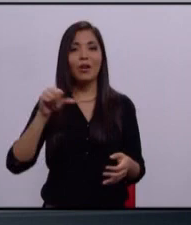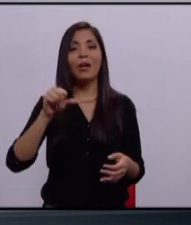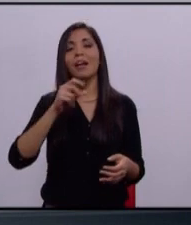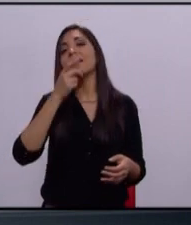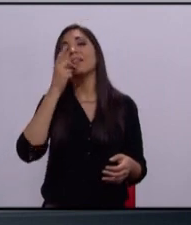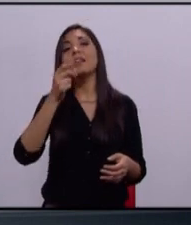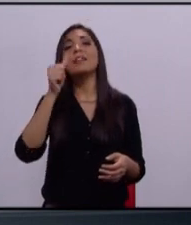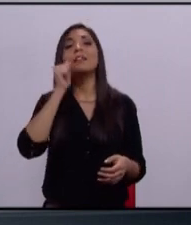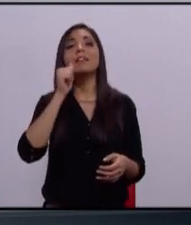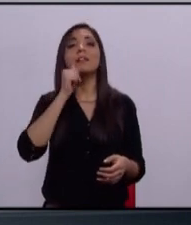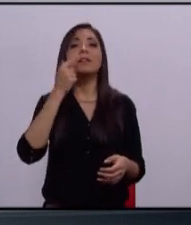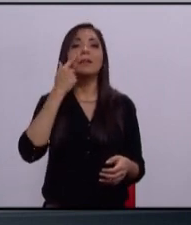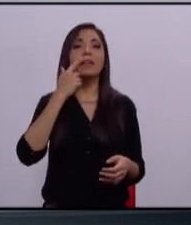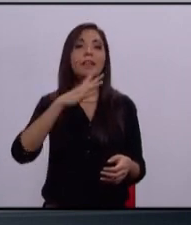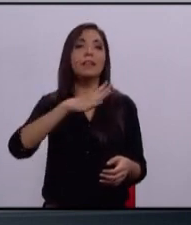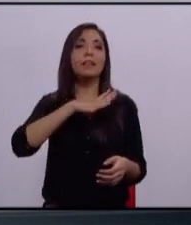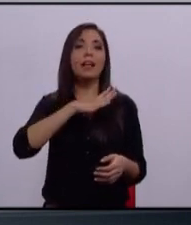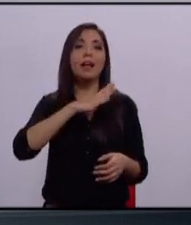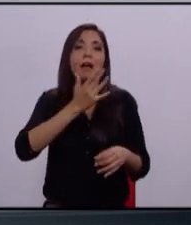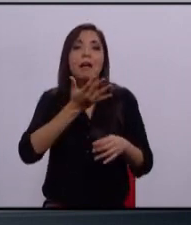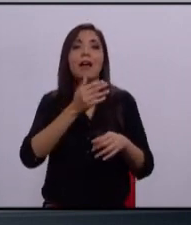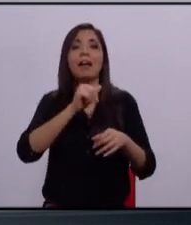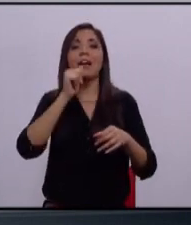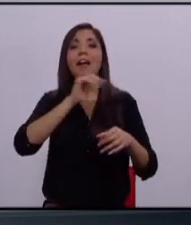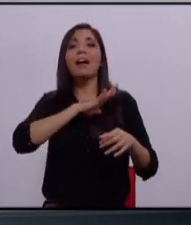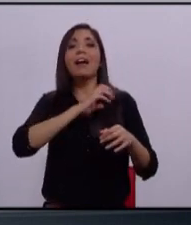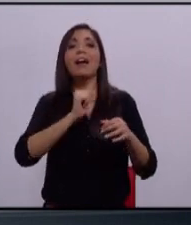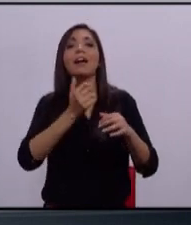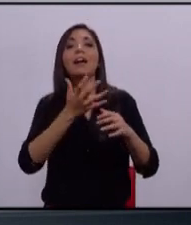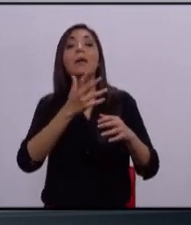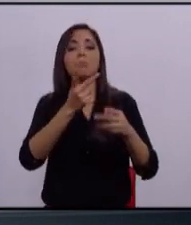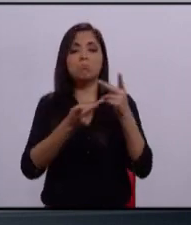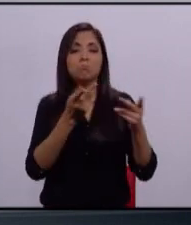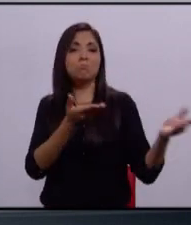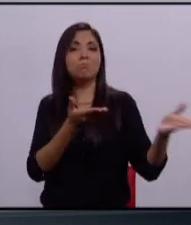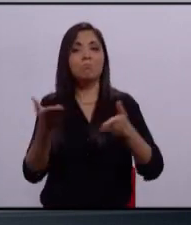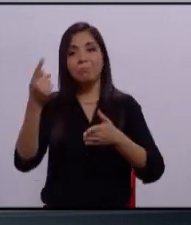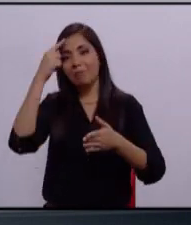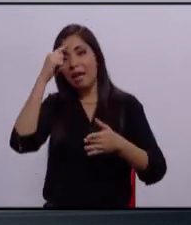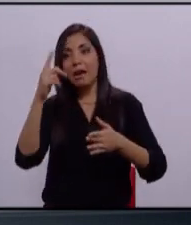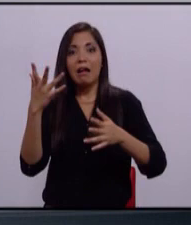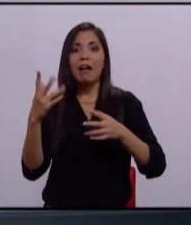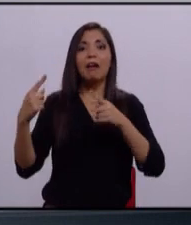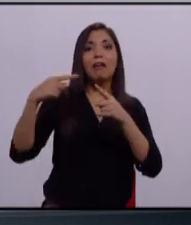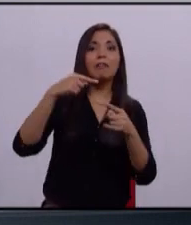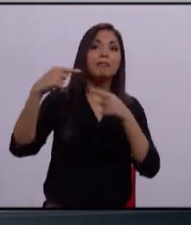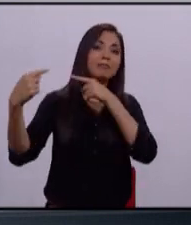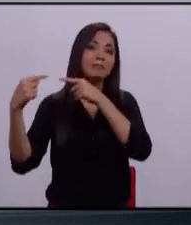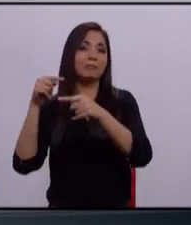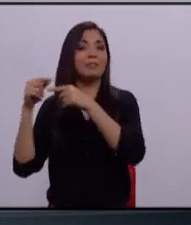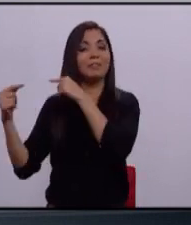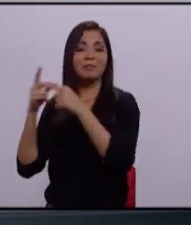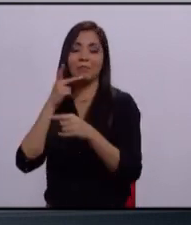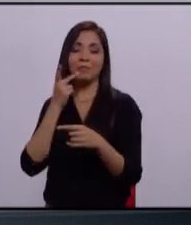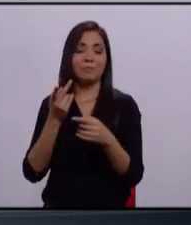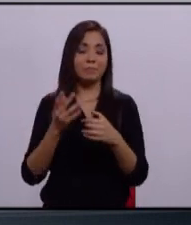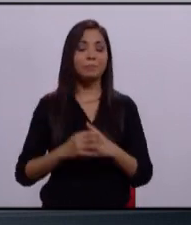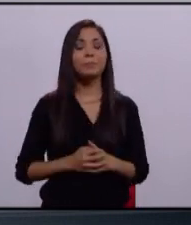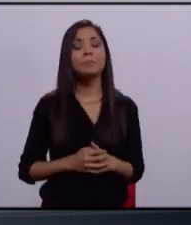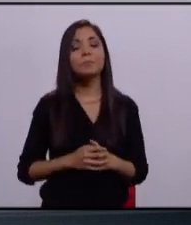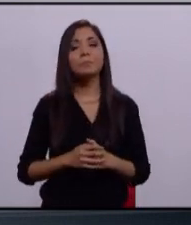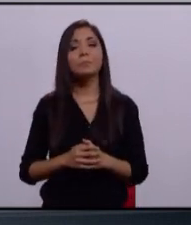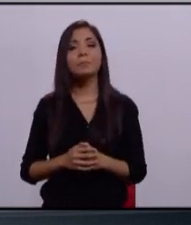se juega por ahí y tengo amigos luchadores que nos prestan el ring y algunos que se quieran poner leotardo con todo gusto. Bien,